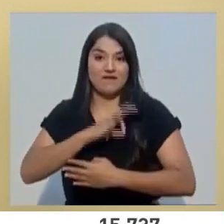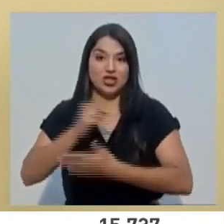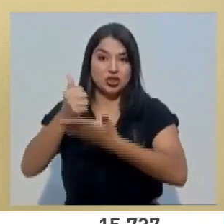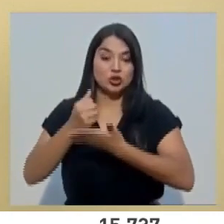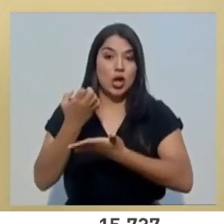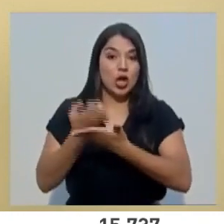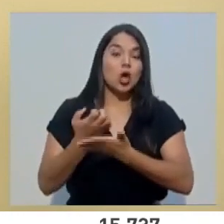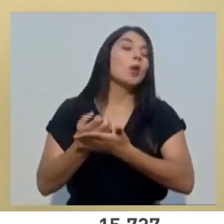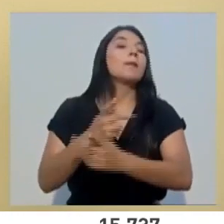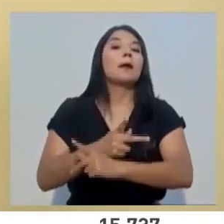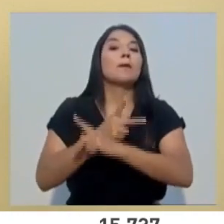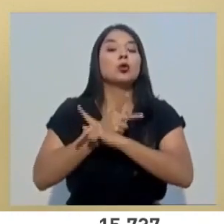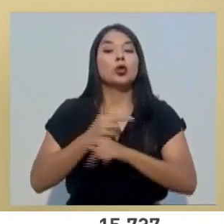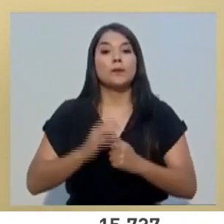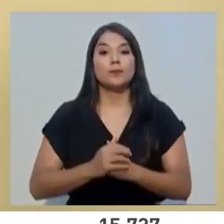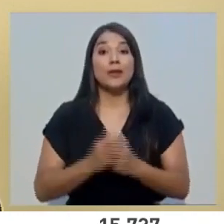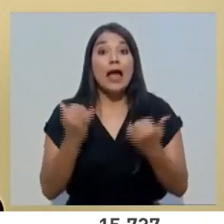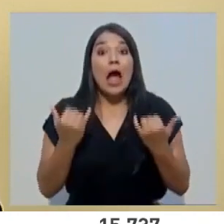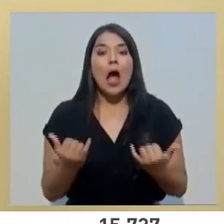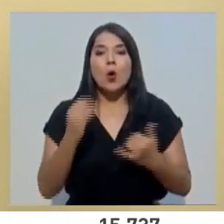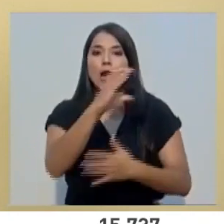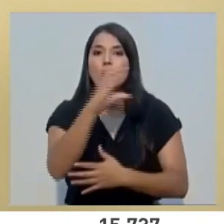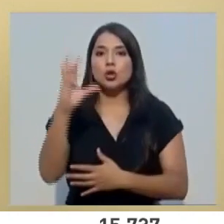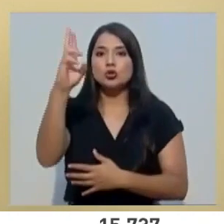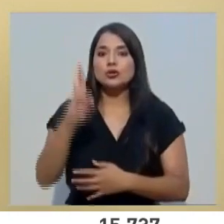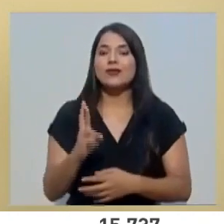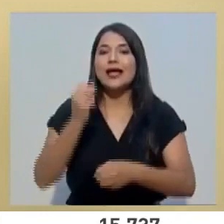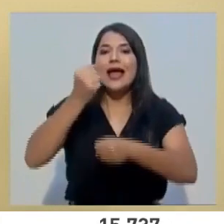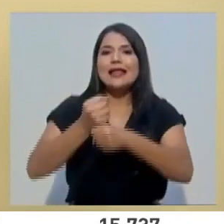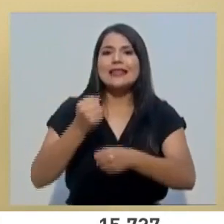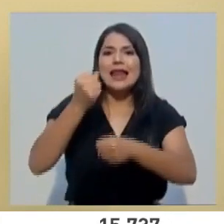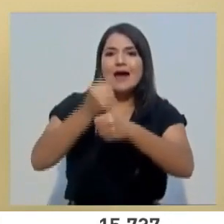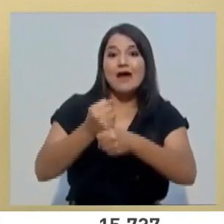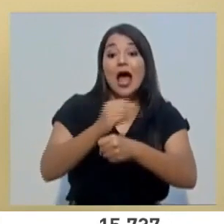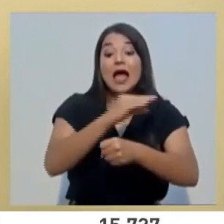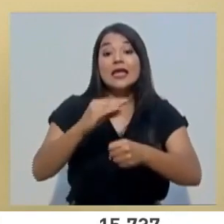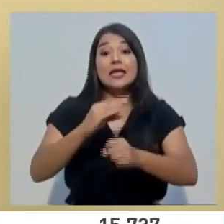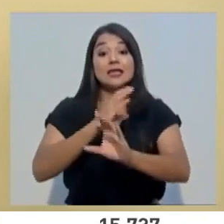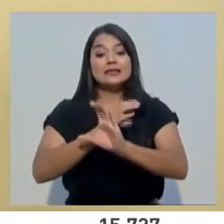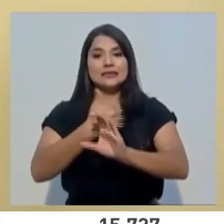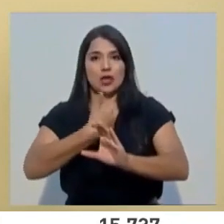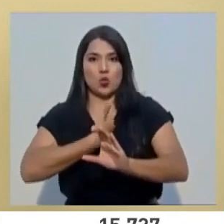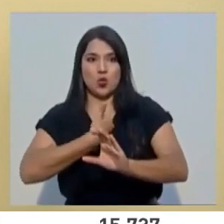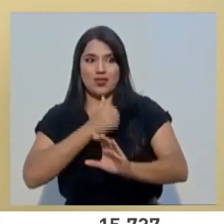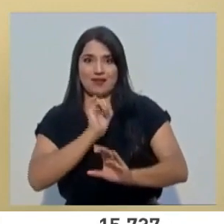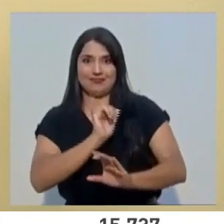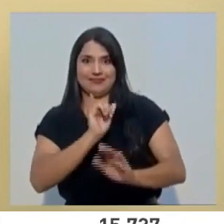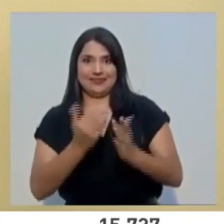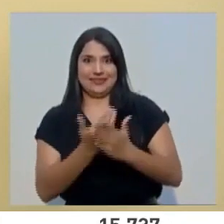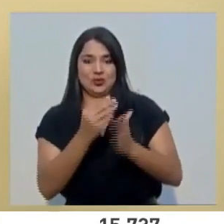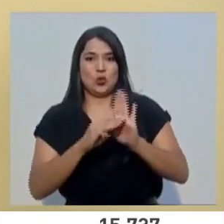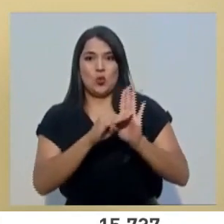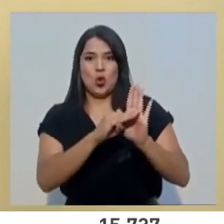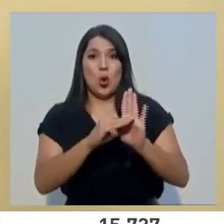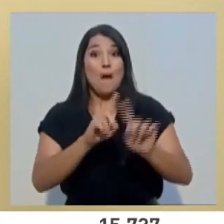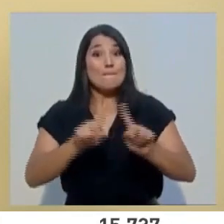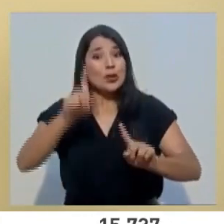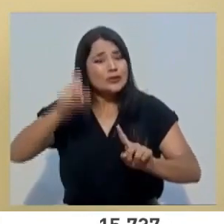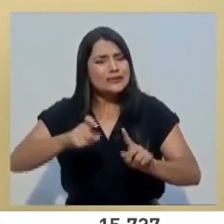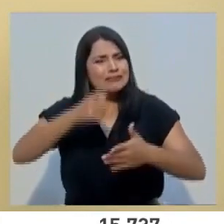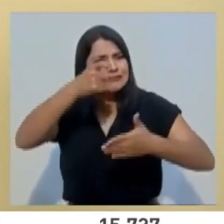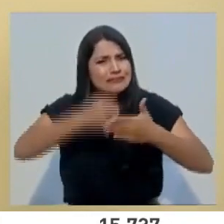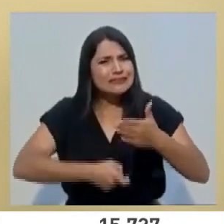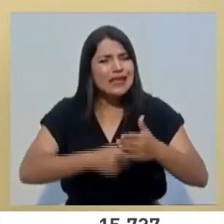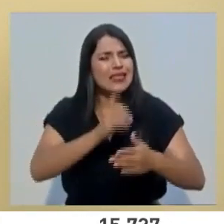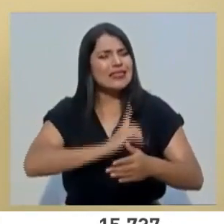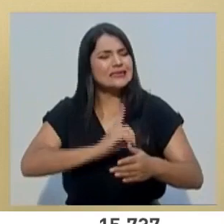a una nueva fase en la que Costa Rica trabaja y se cuida, pero ahí tenemos que ser estrictos en la